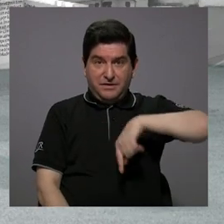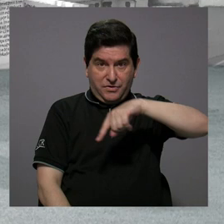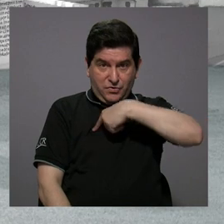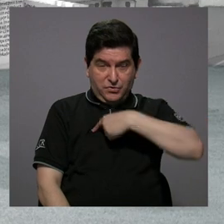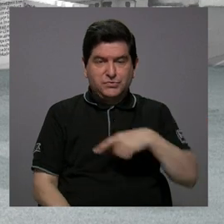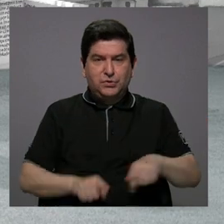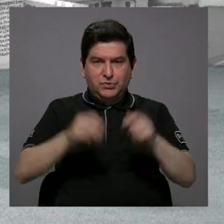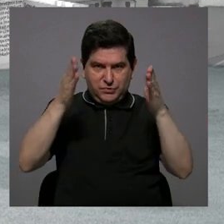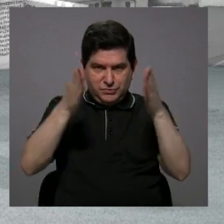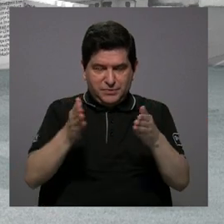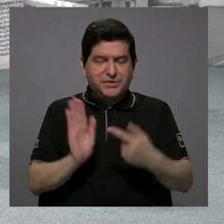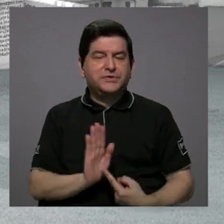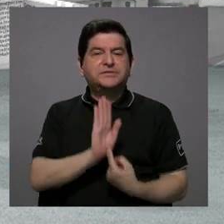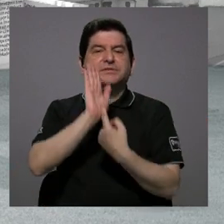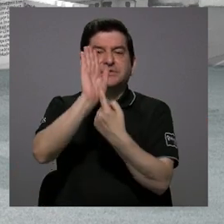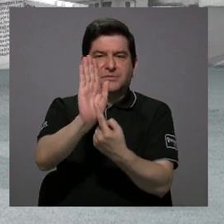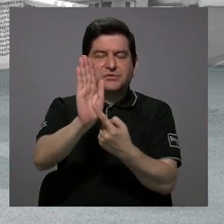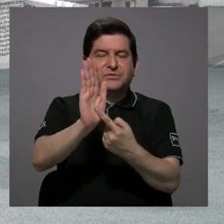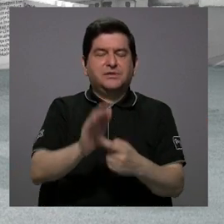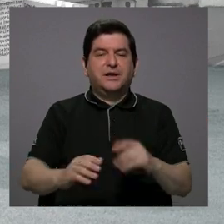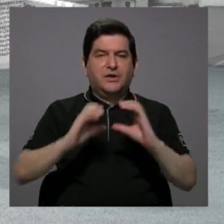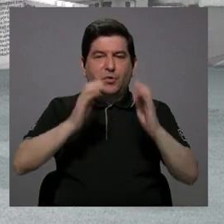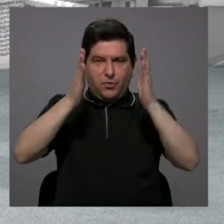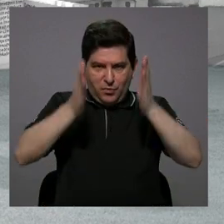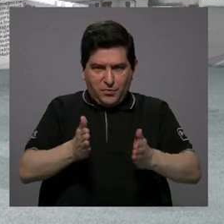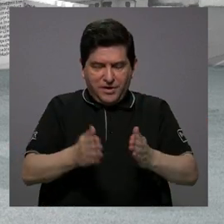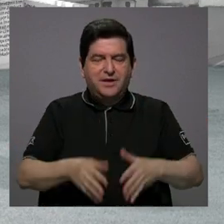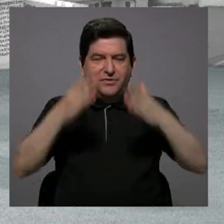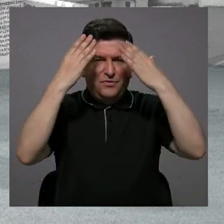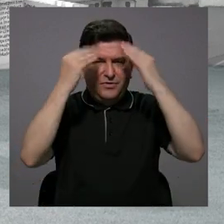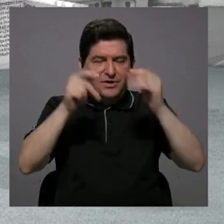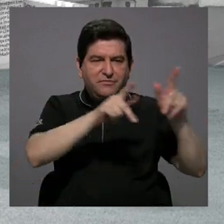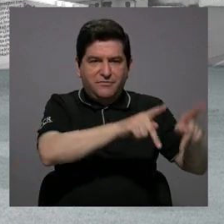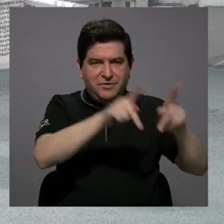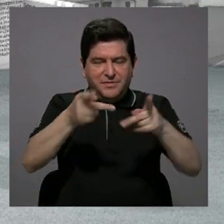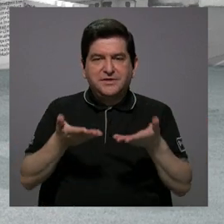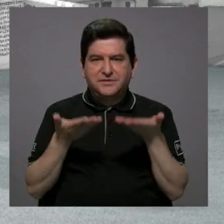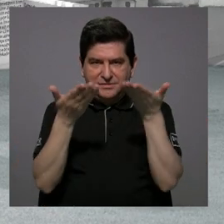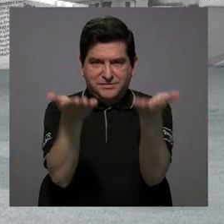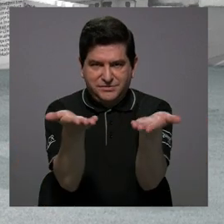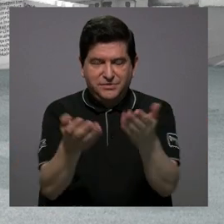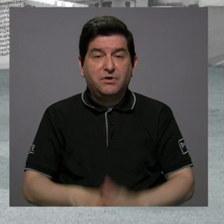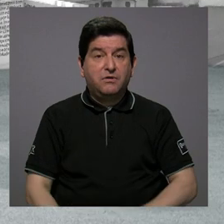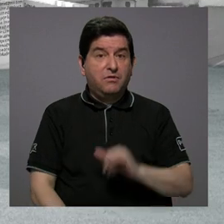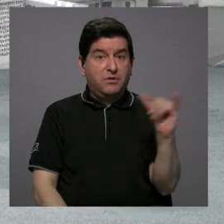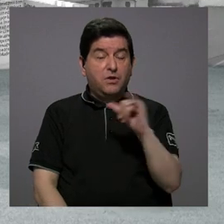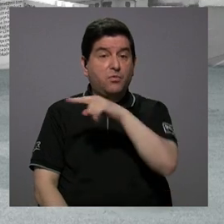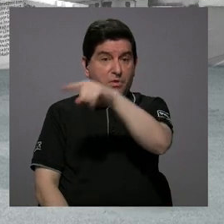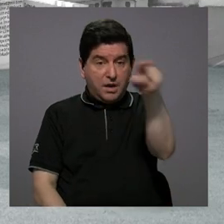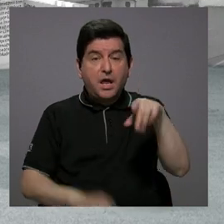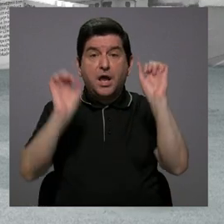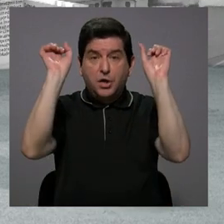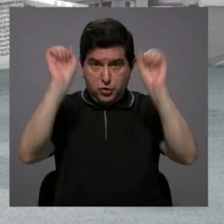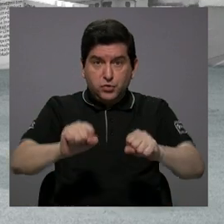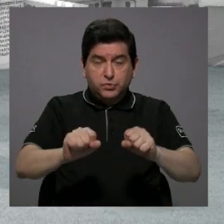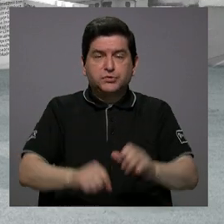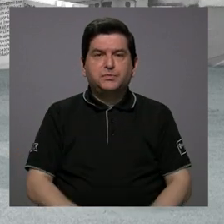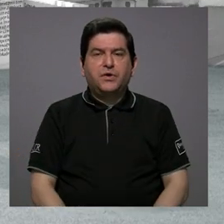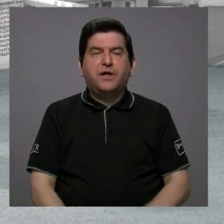como periodistas de llevarles y comunicadores llevarles la información al público para que también ellos puedan